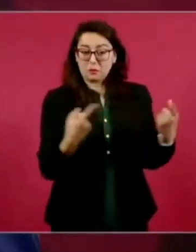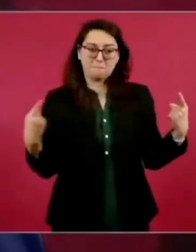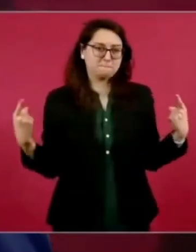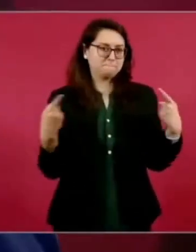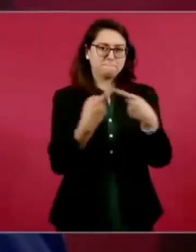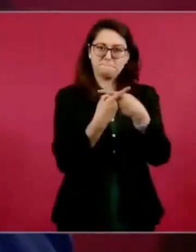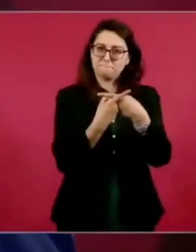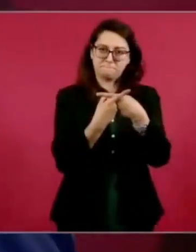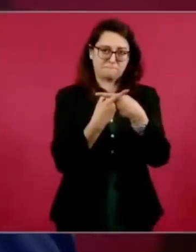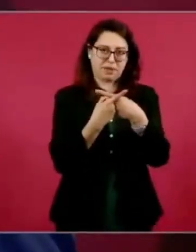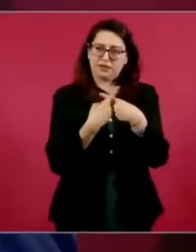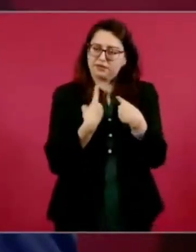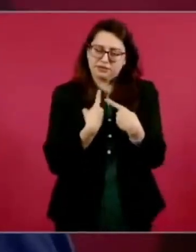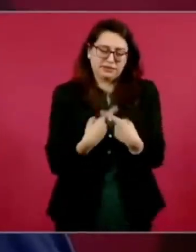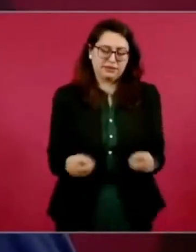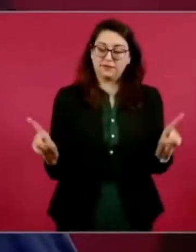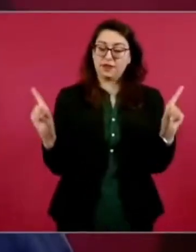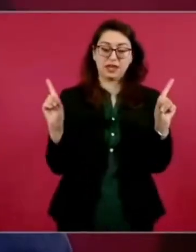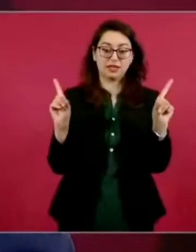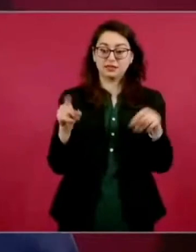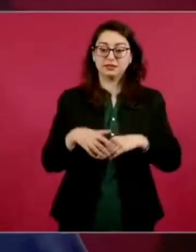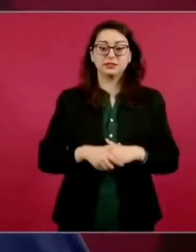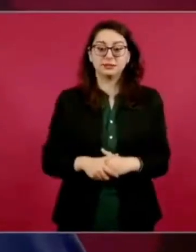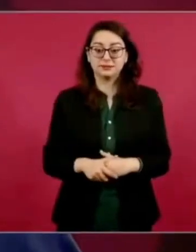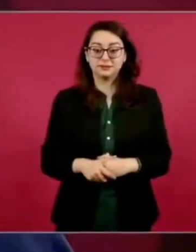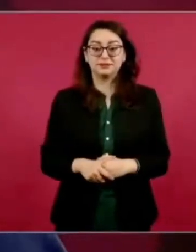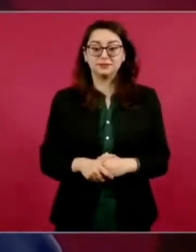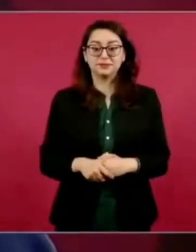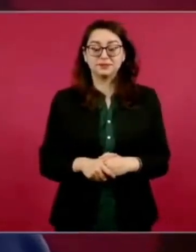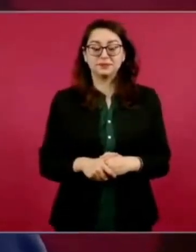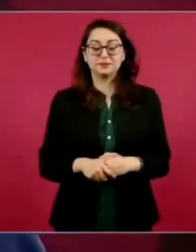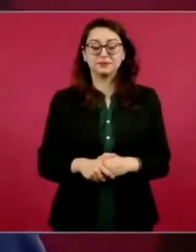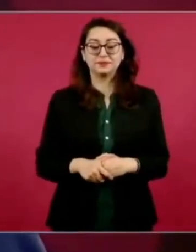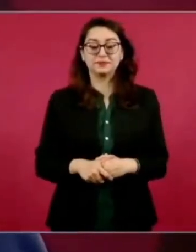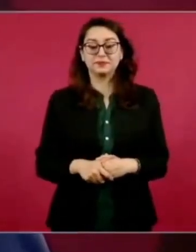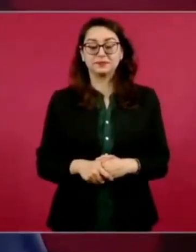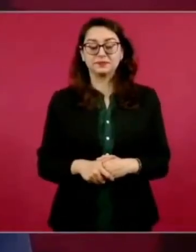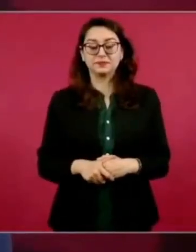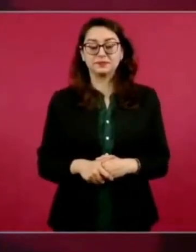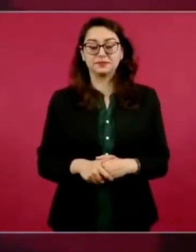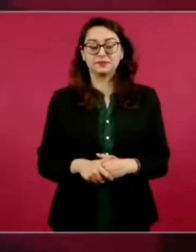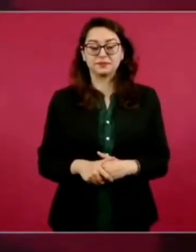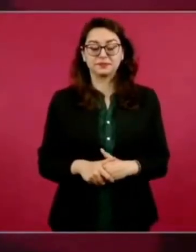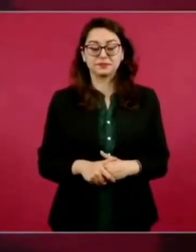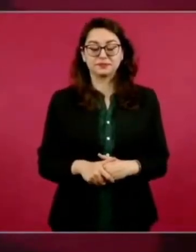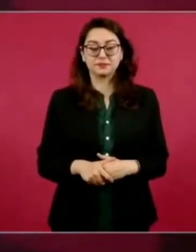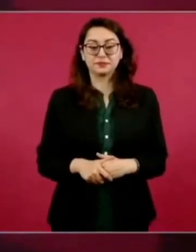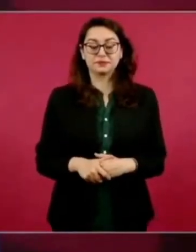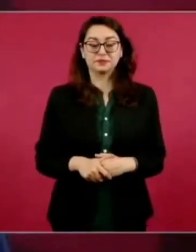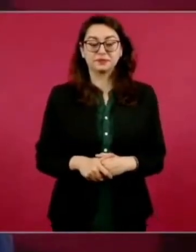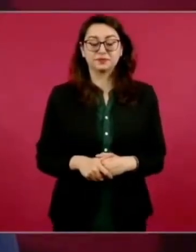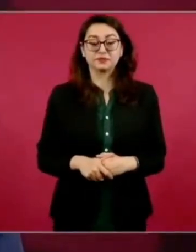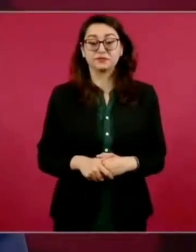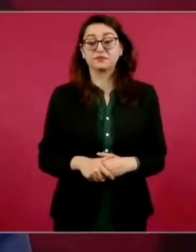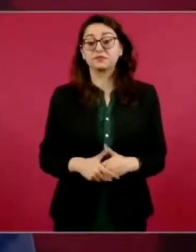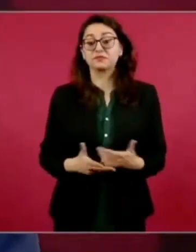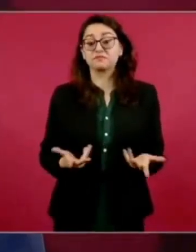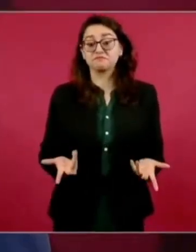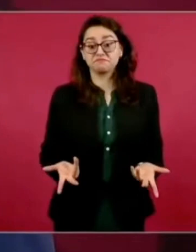política petrolera, entreguista,